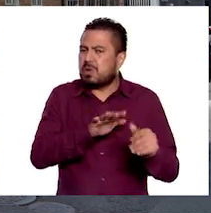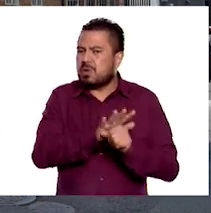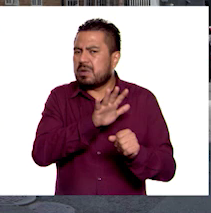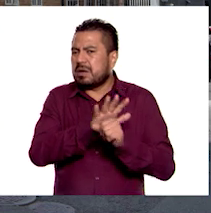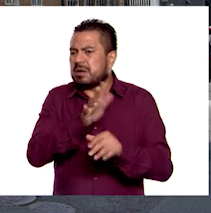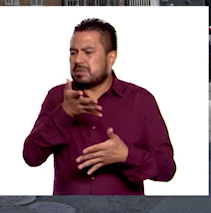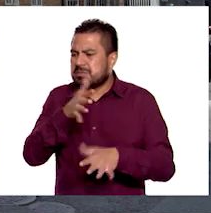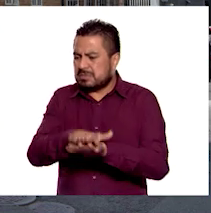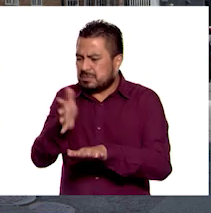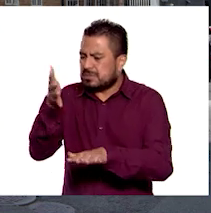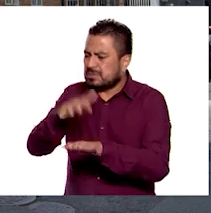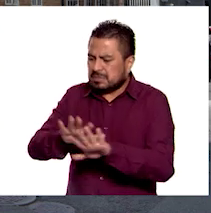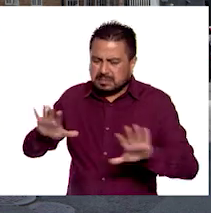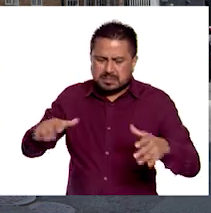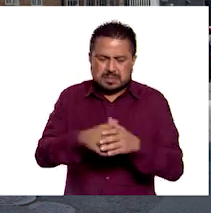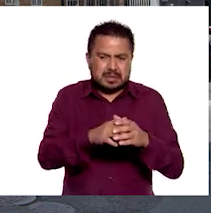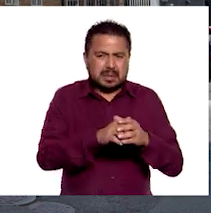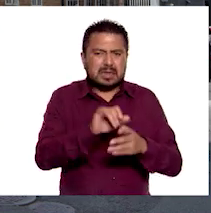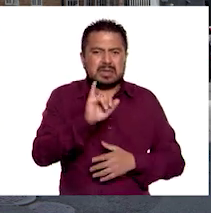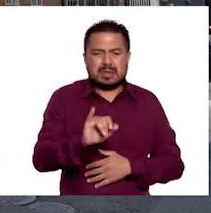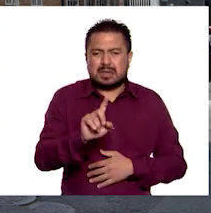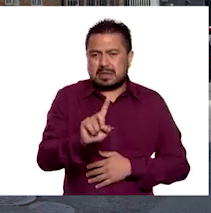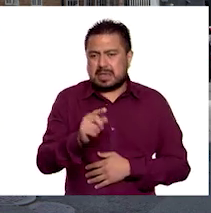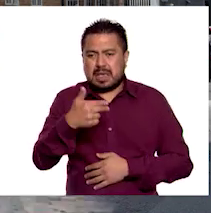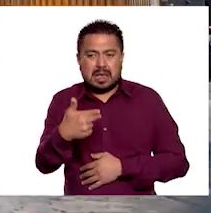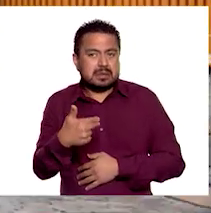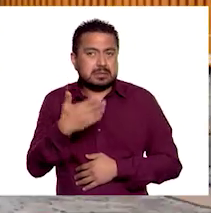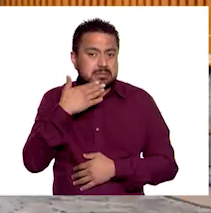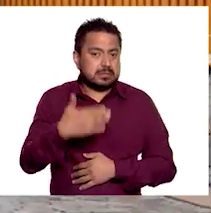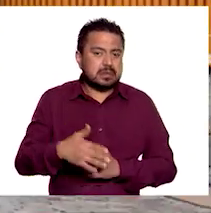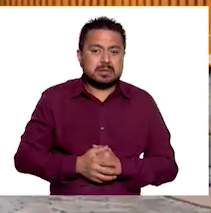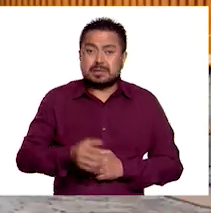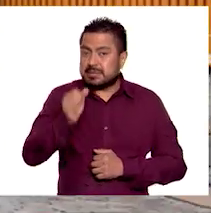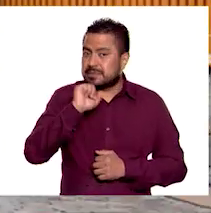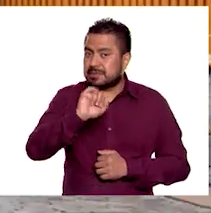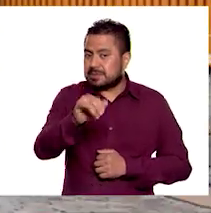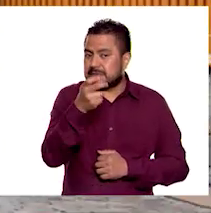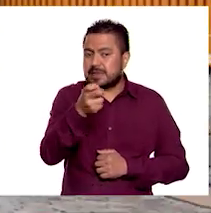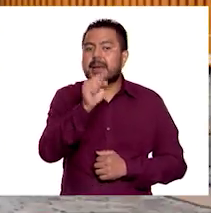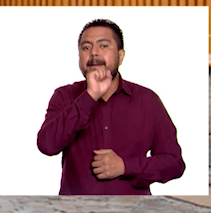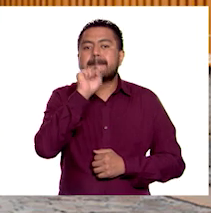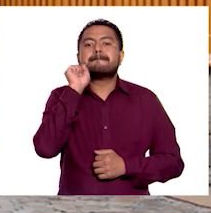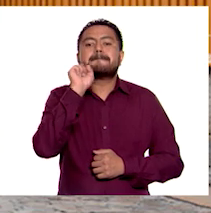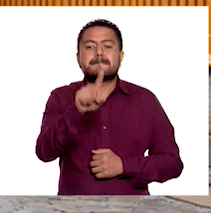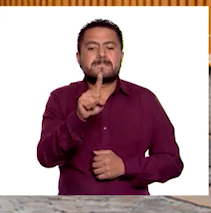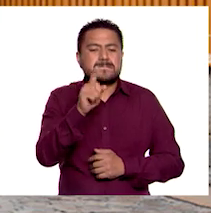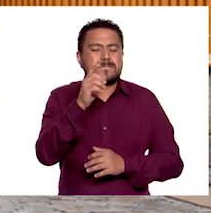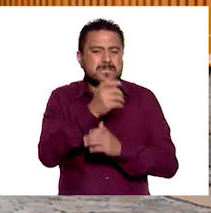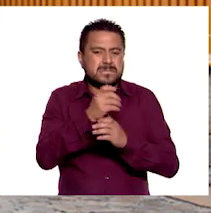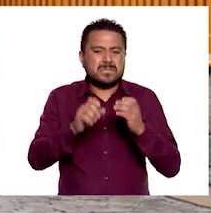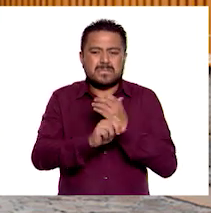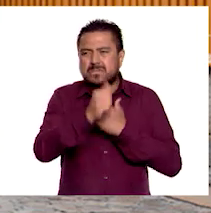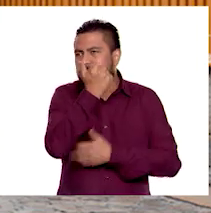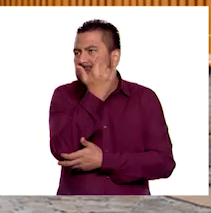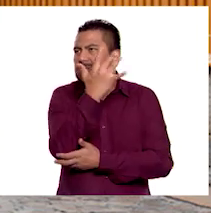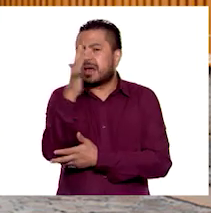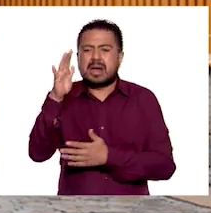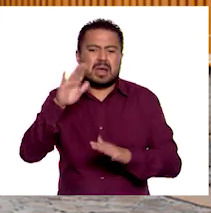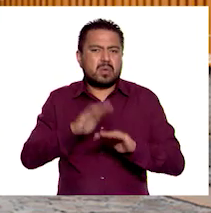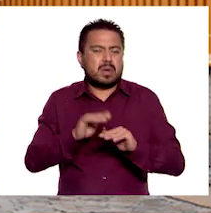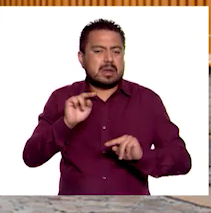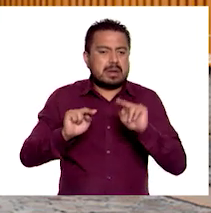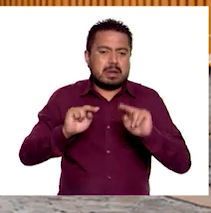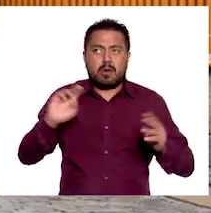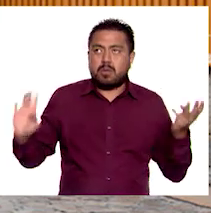que integran el Índice de Desarrollo Humano o IDH. Así es. Inclusive en cuestiones ambientales, destaca a nivel